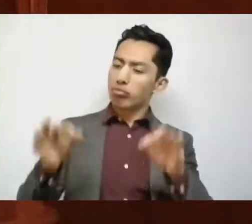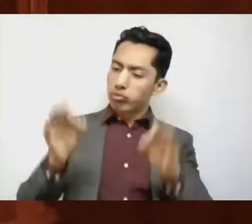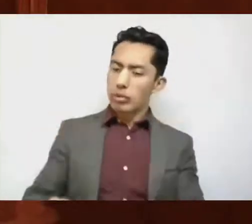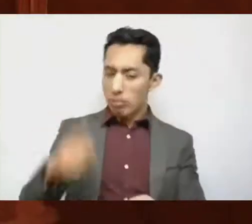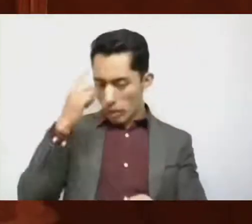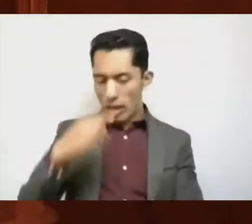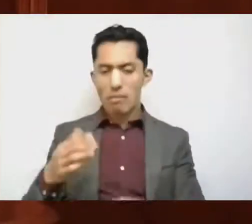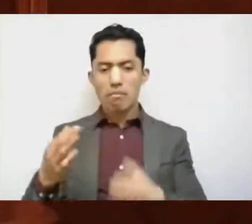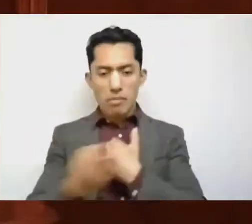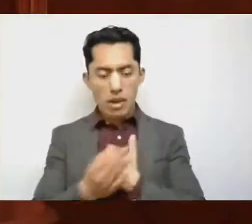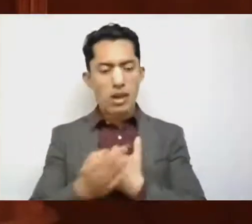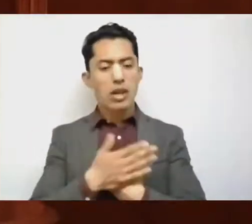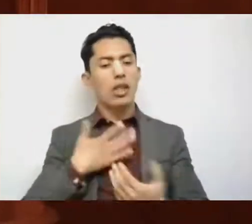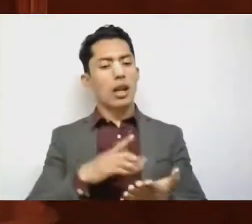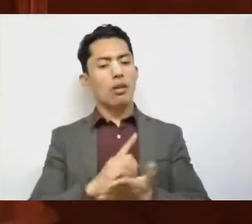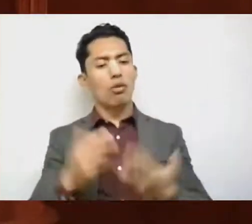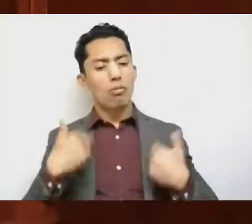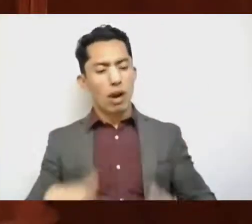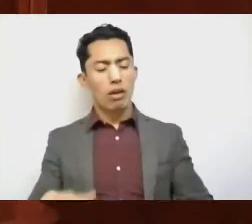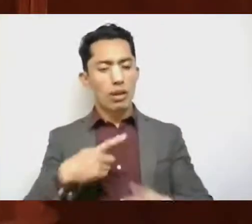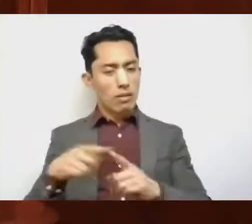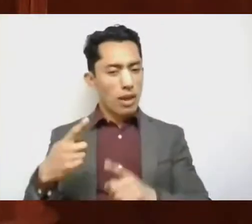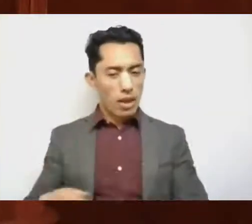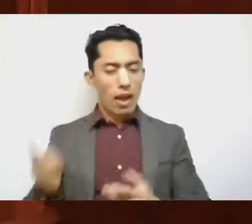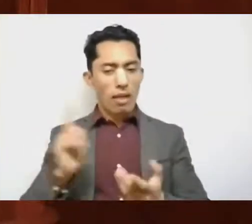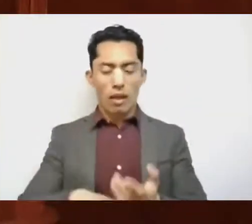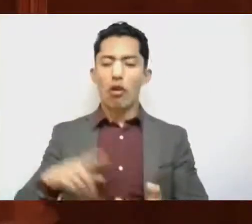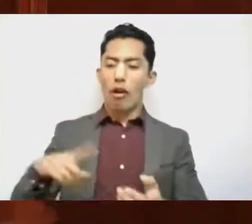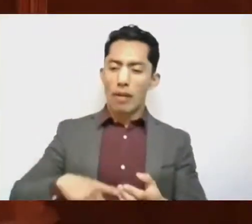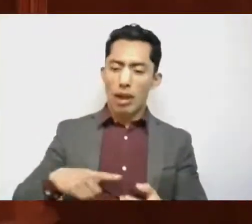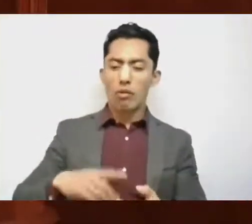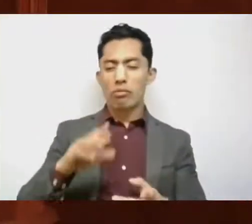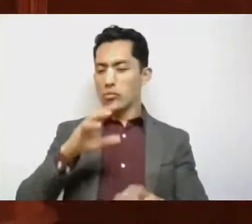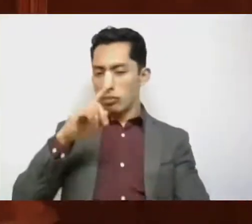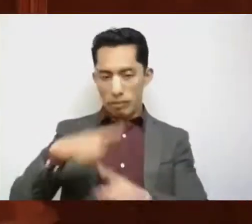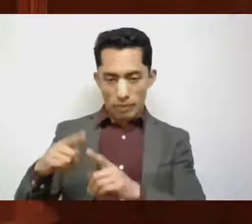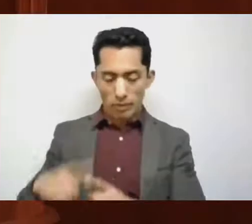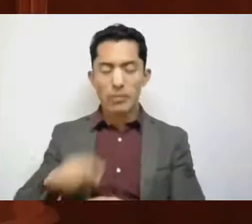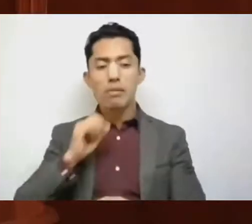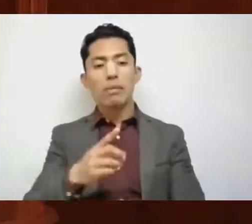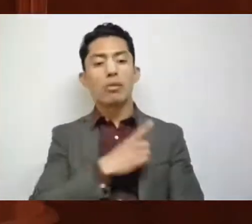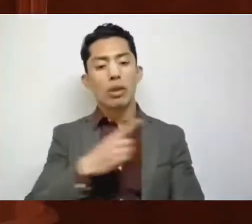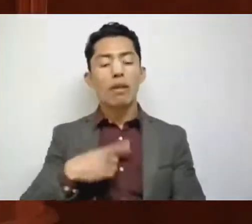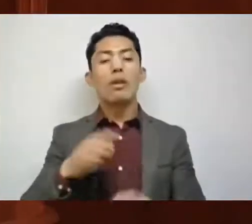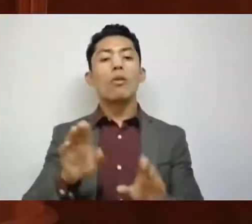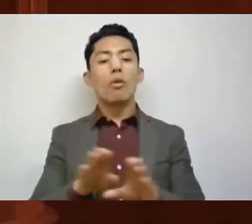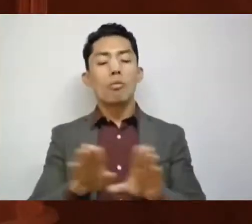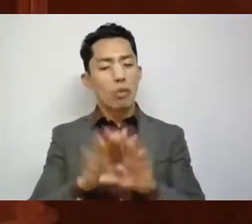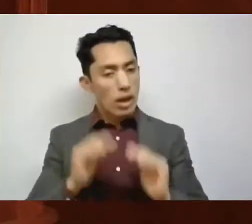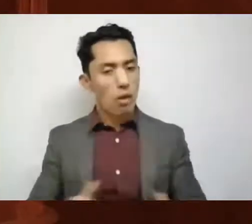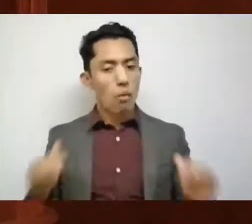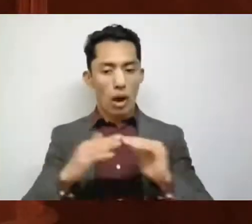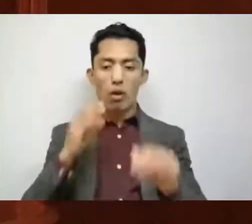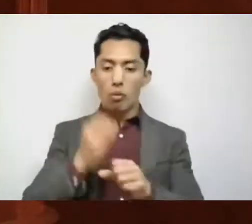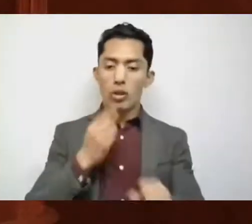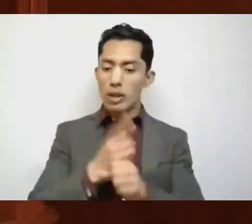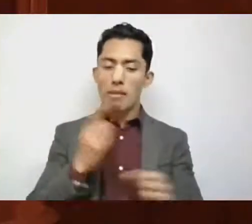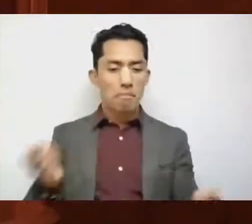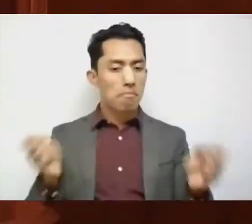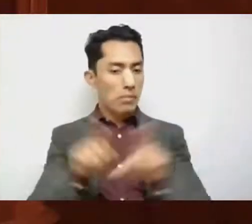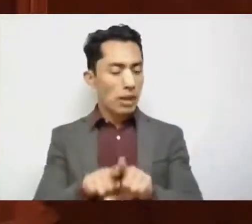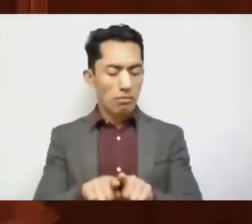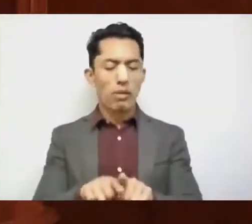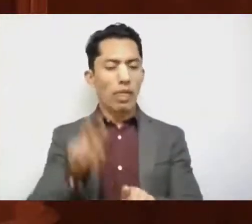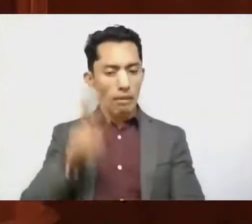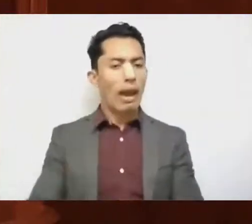protección de nuestros derechos de todas nuestras esferas gubernamentales y merecemos que sea con igualdad de trato y oportunidades. Merecemos